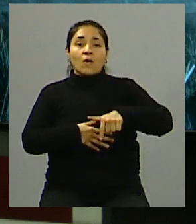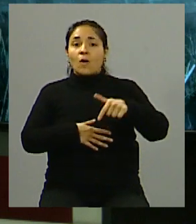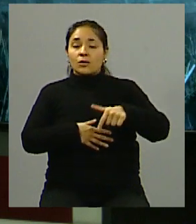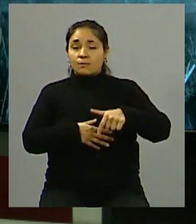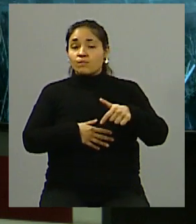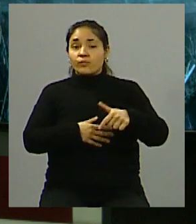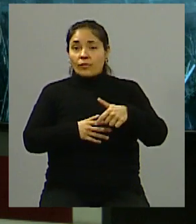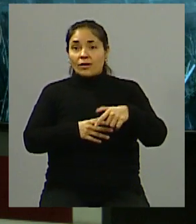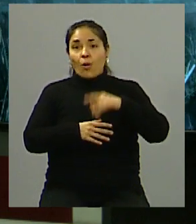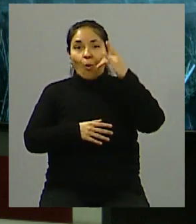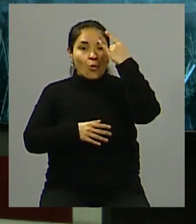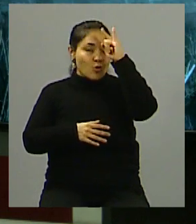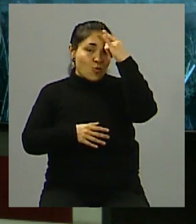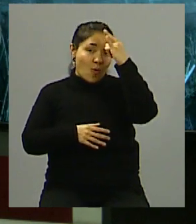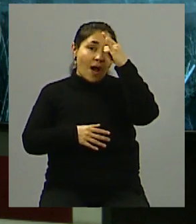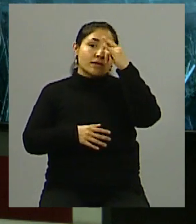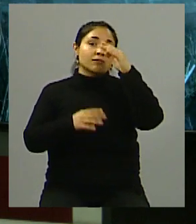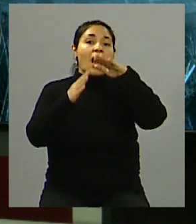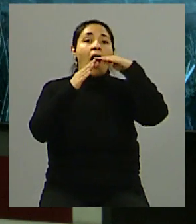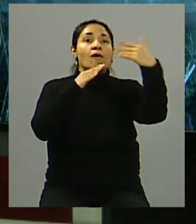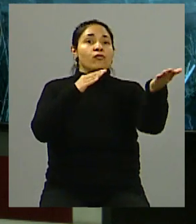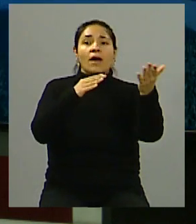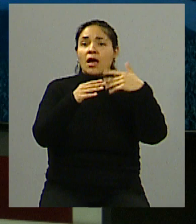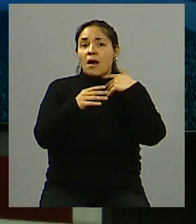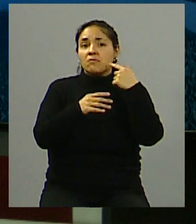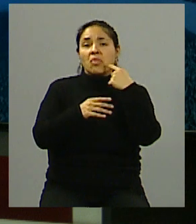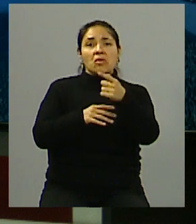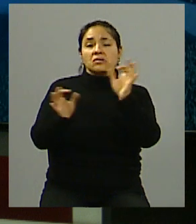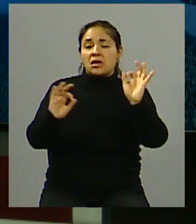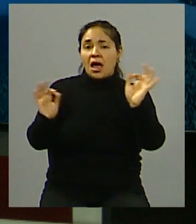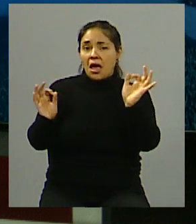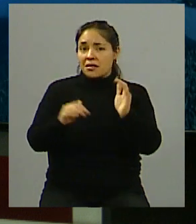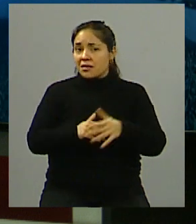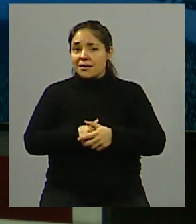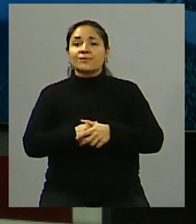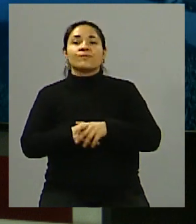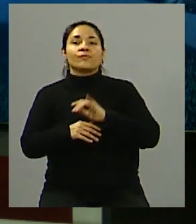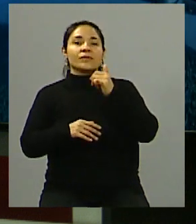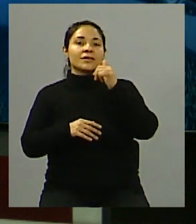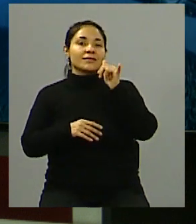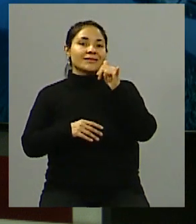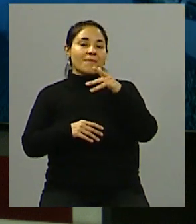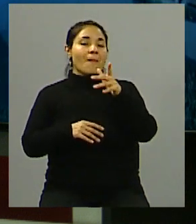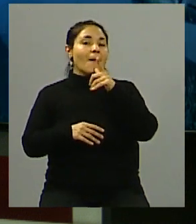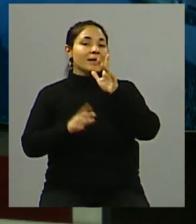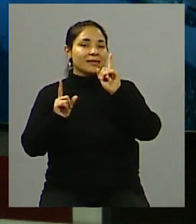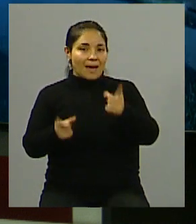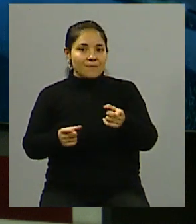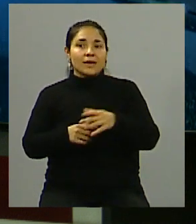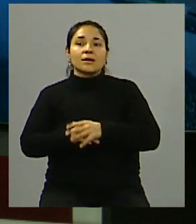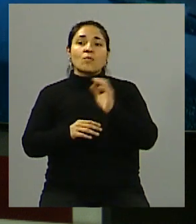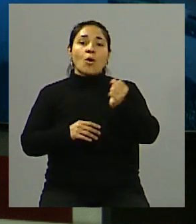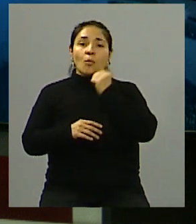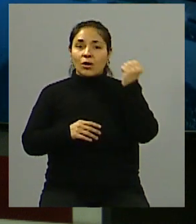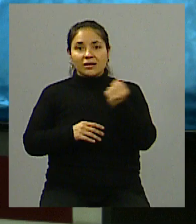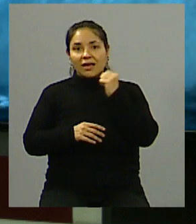salvo en Uruguay, la gente de fuera de Uruguay no lo habla ni lo dice. Sí, creo que por momentos también tenemos que poder aprender